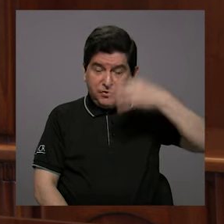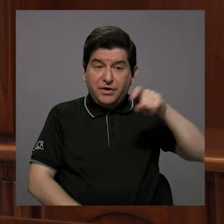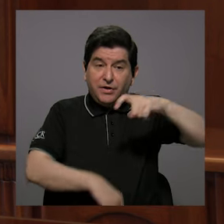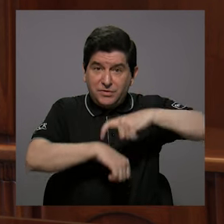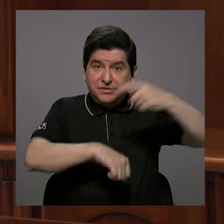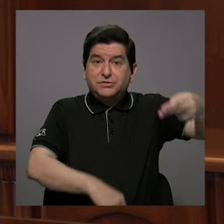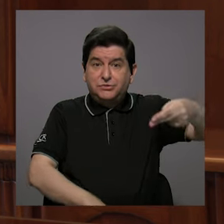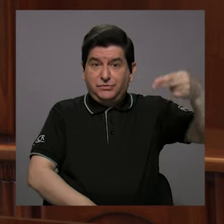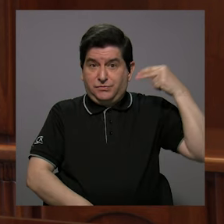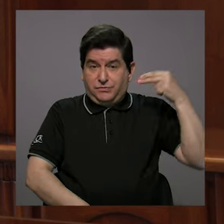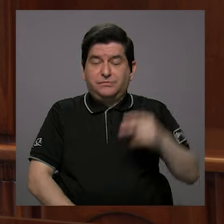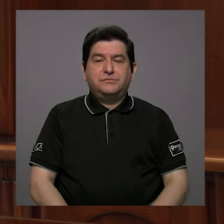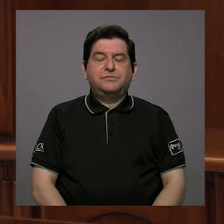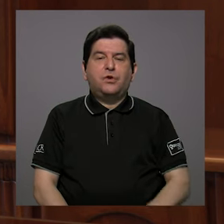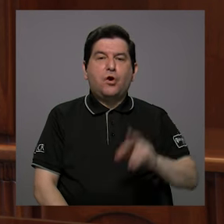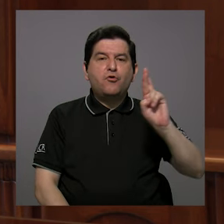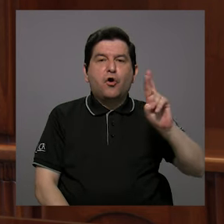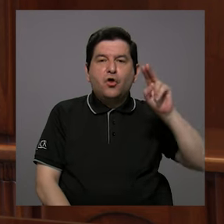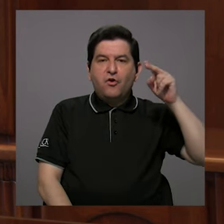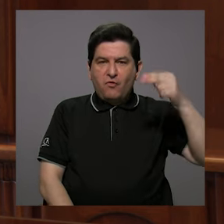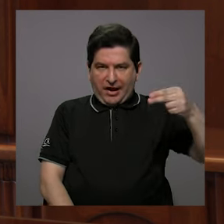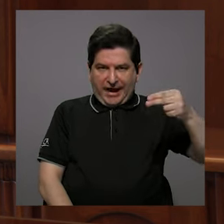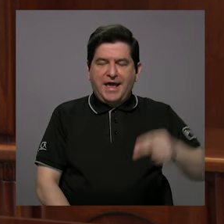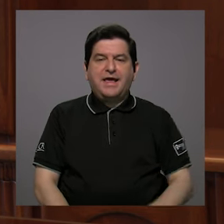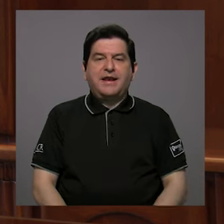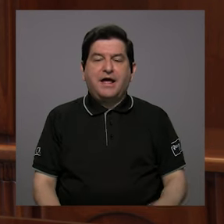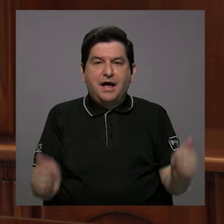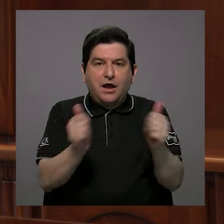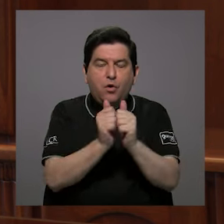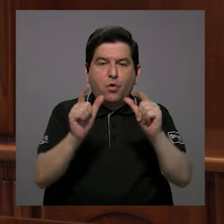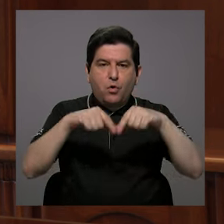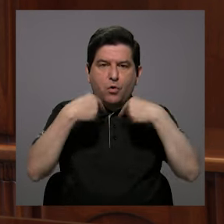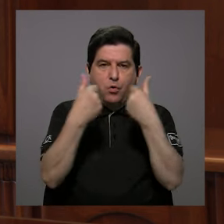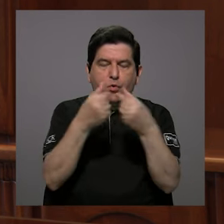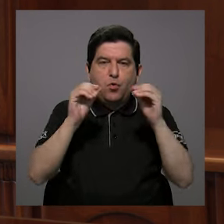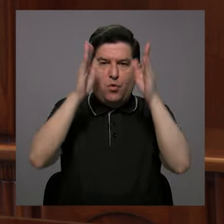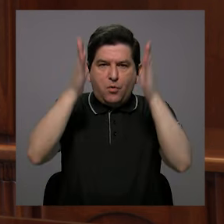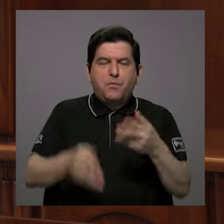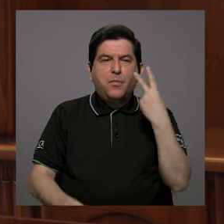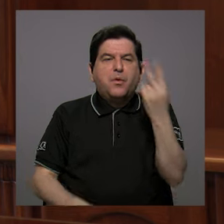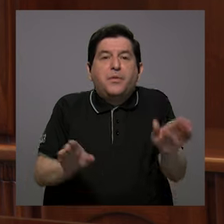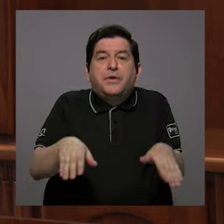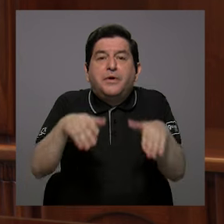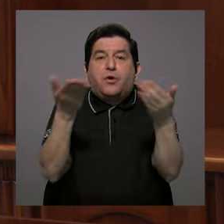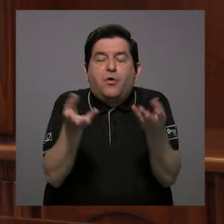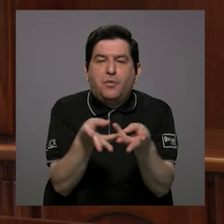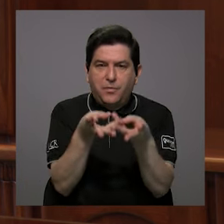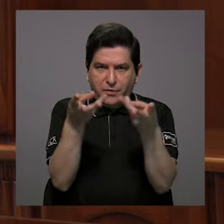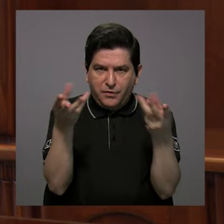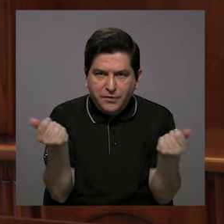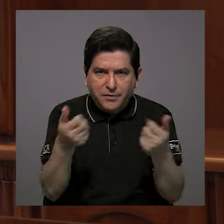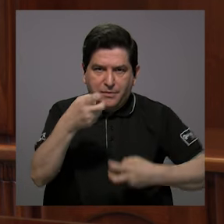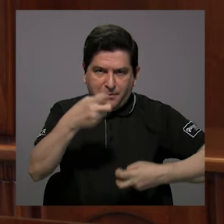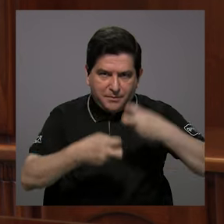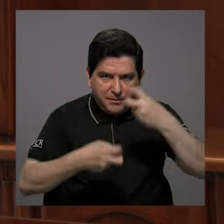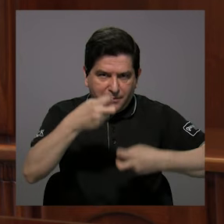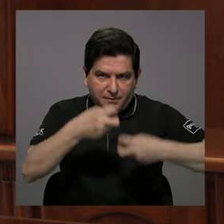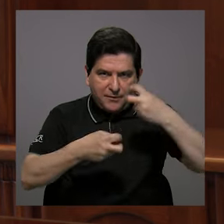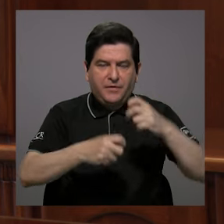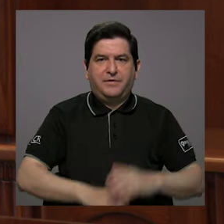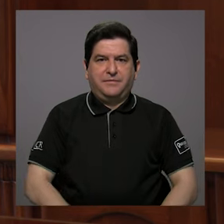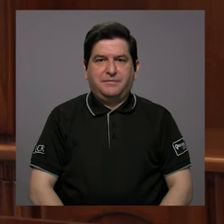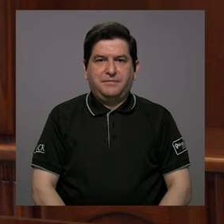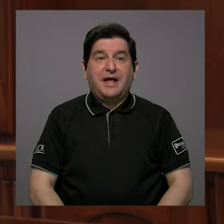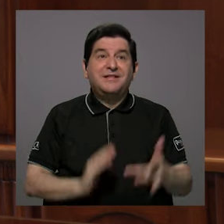esa coyuntura hizo que don Rodolfo, junto con el grupo de profesores, viera a ver cómo resolvía el problema